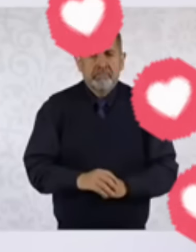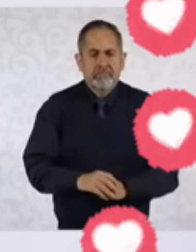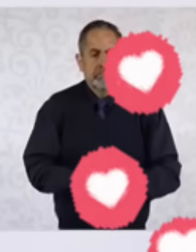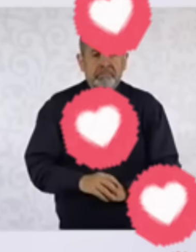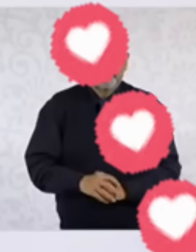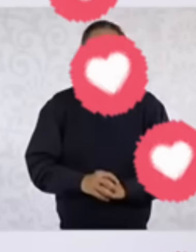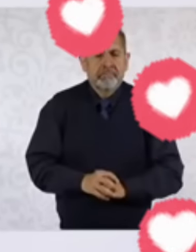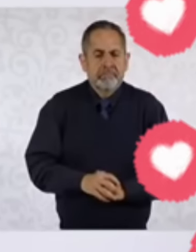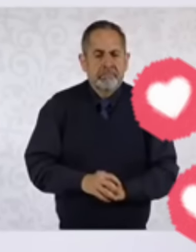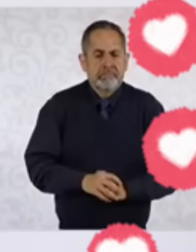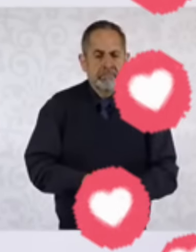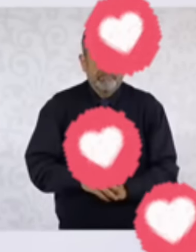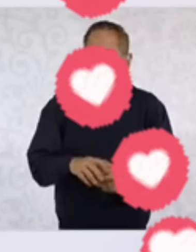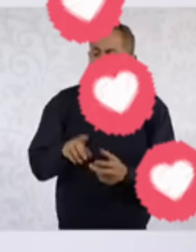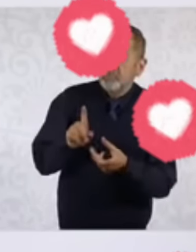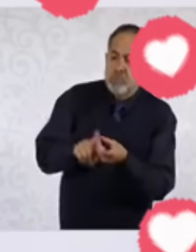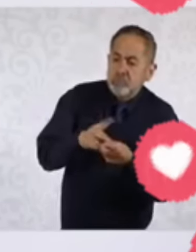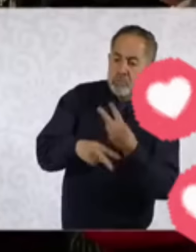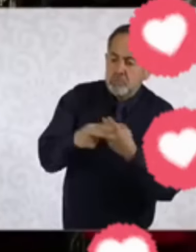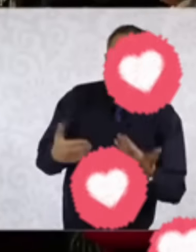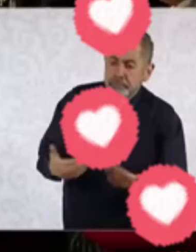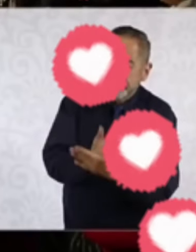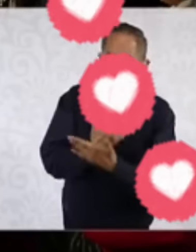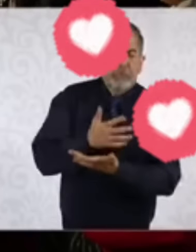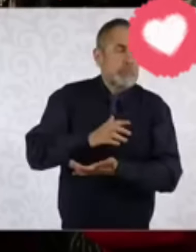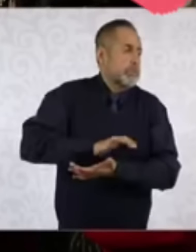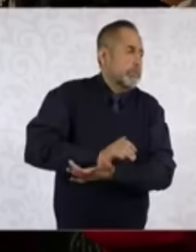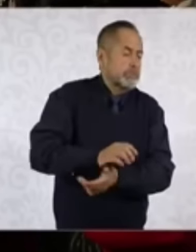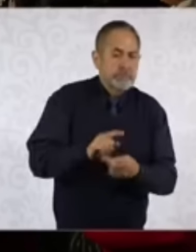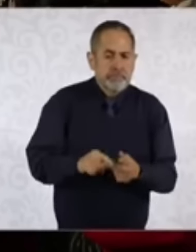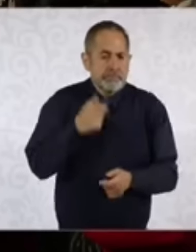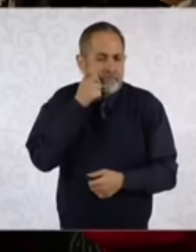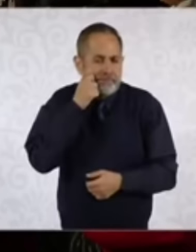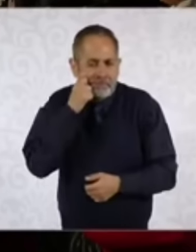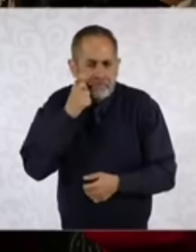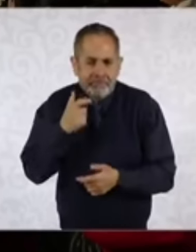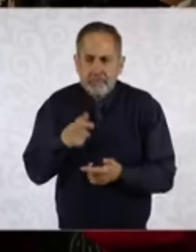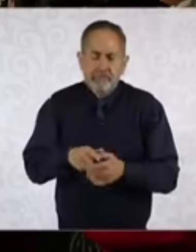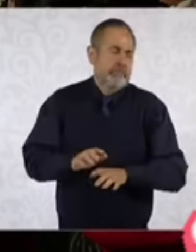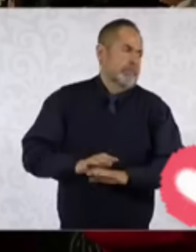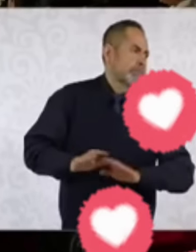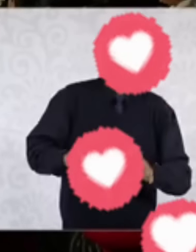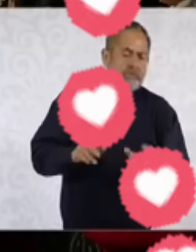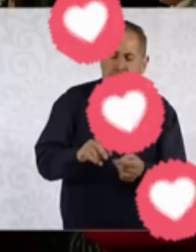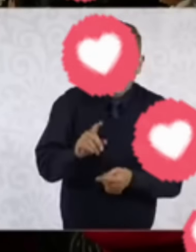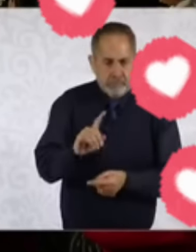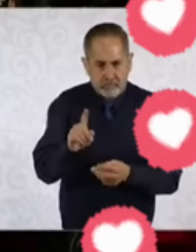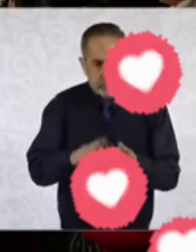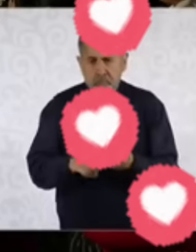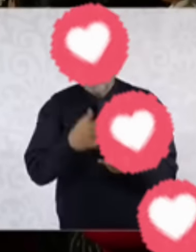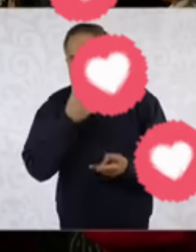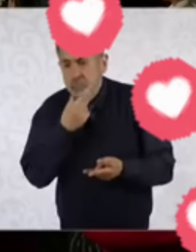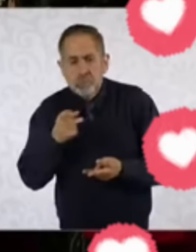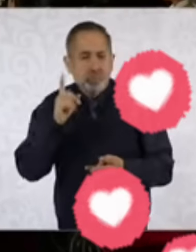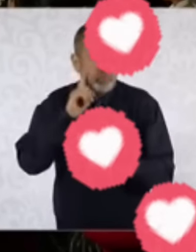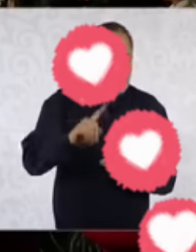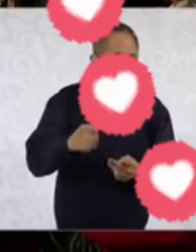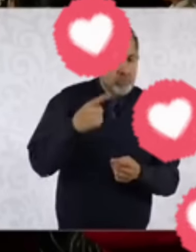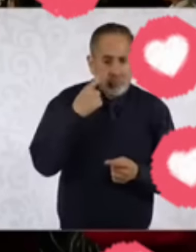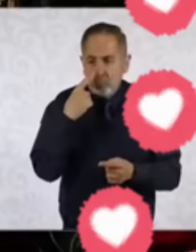Por lugar de origen, por color de la piel, o por sexo o por género.